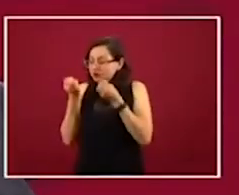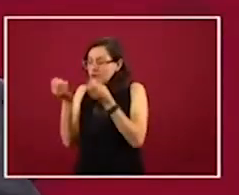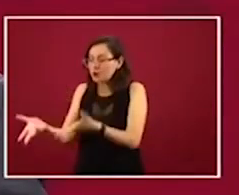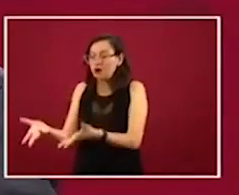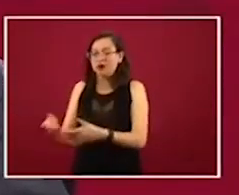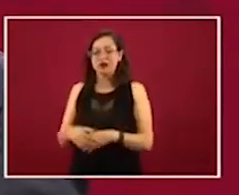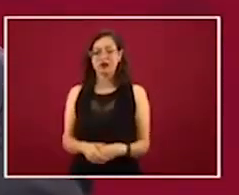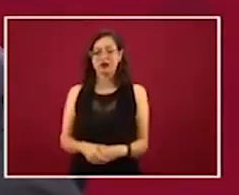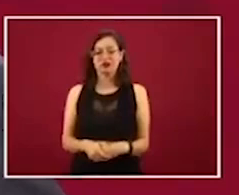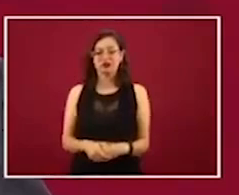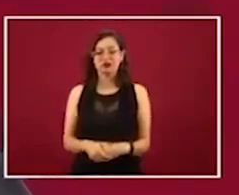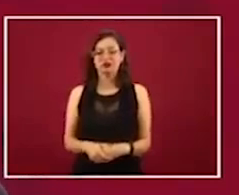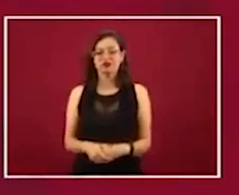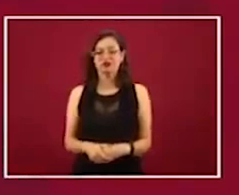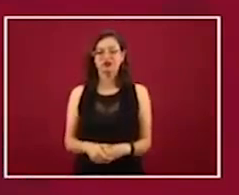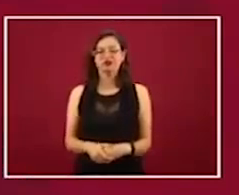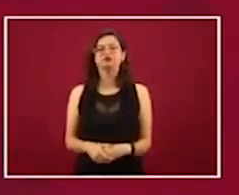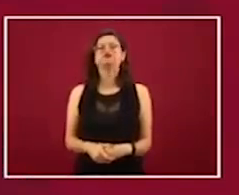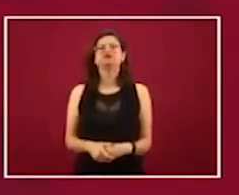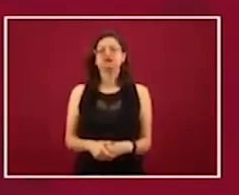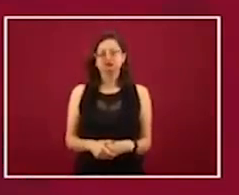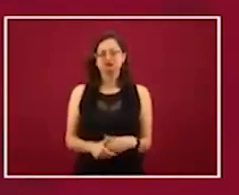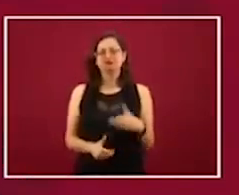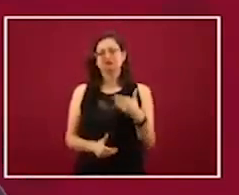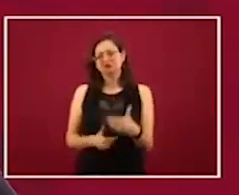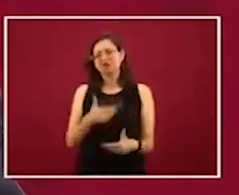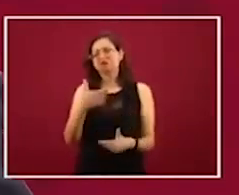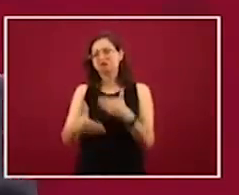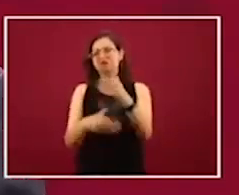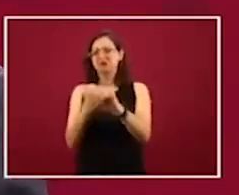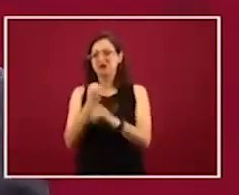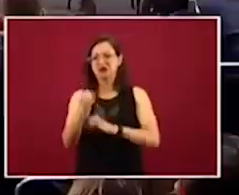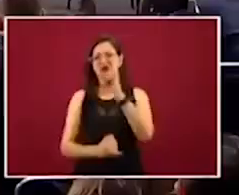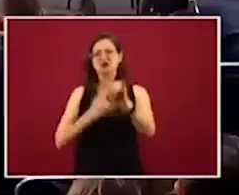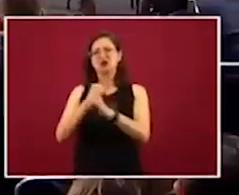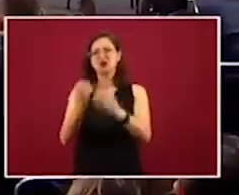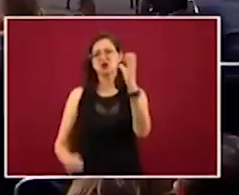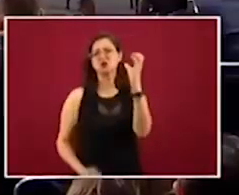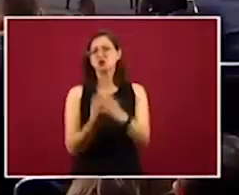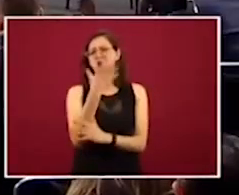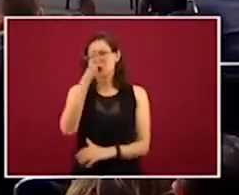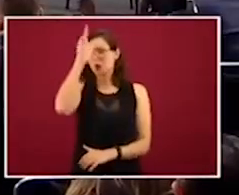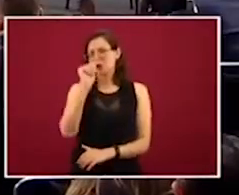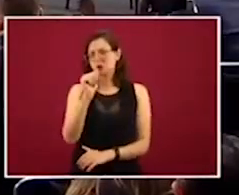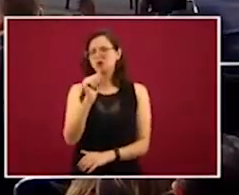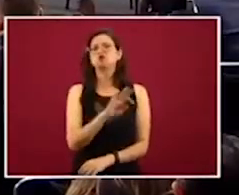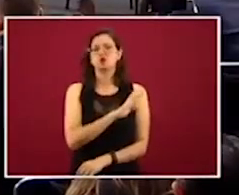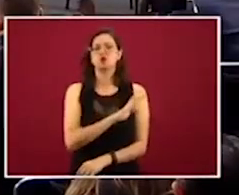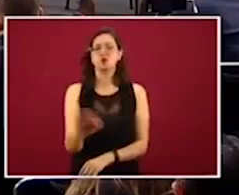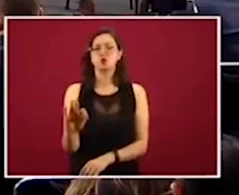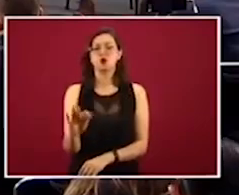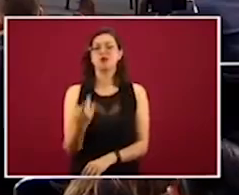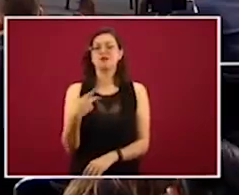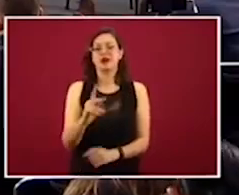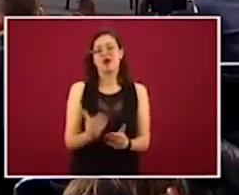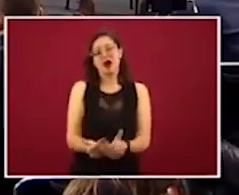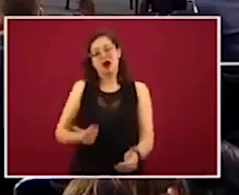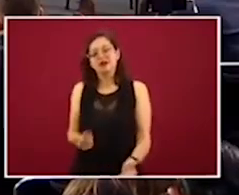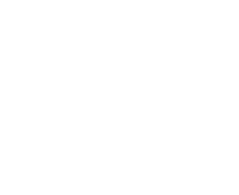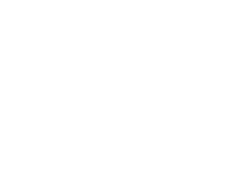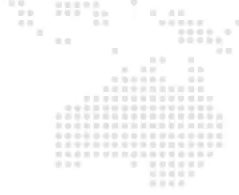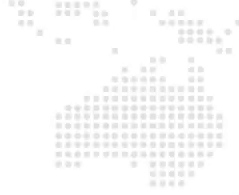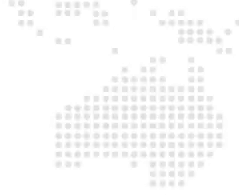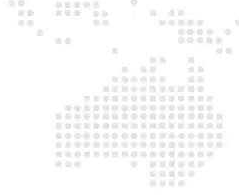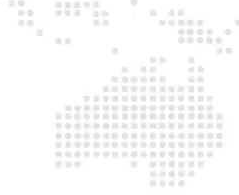Entonces, sí podemos llegar a un nuevo arreglo internacional, sí, pero hay que sentar las bases hoy.